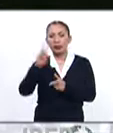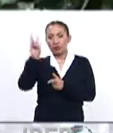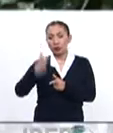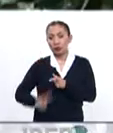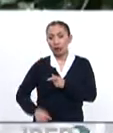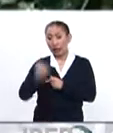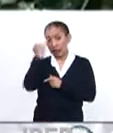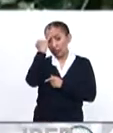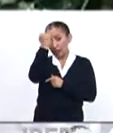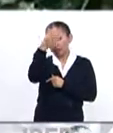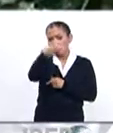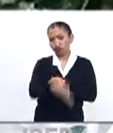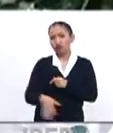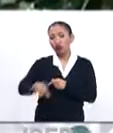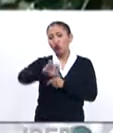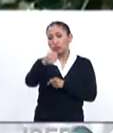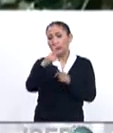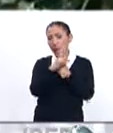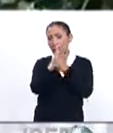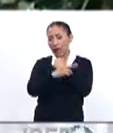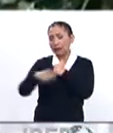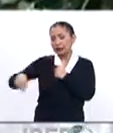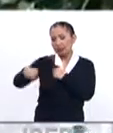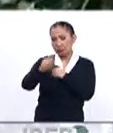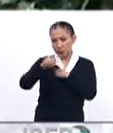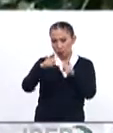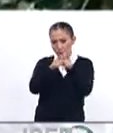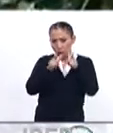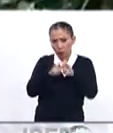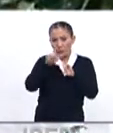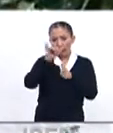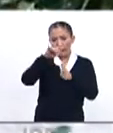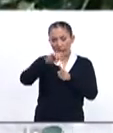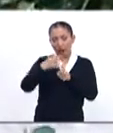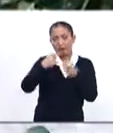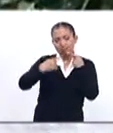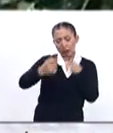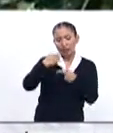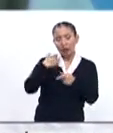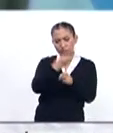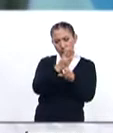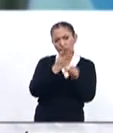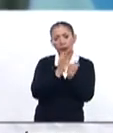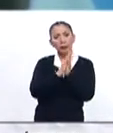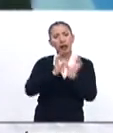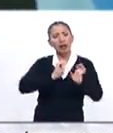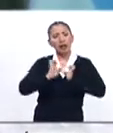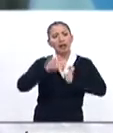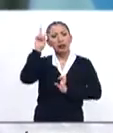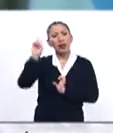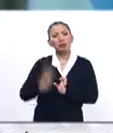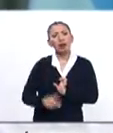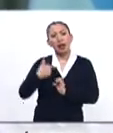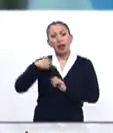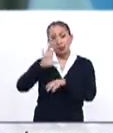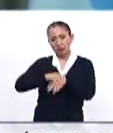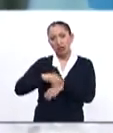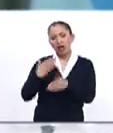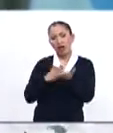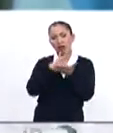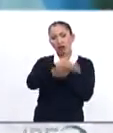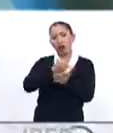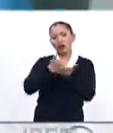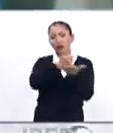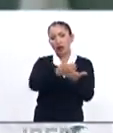La iniciativa fue aceptada por 11 países de este grupo de Lima, quienes además exhortaron al ejército venezolano a permitir la